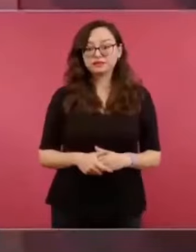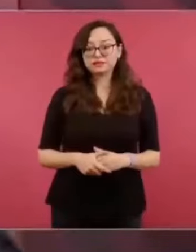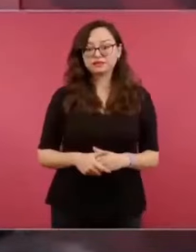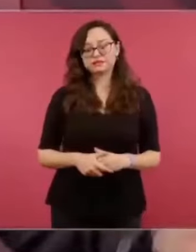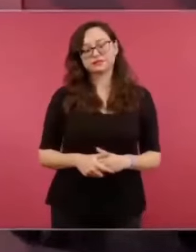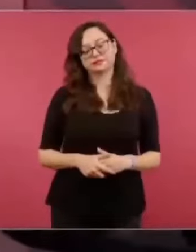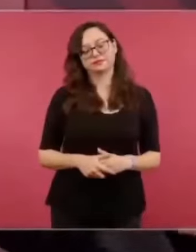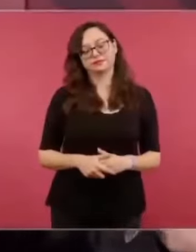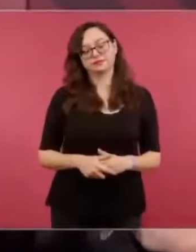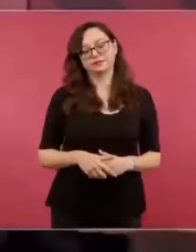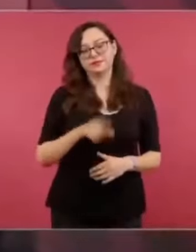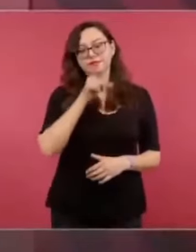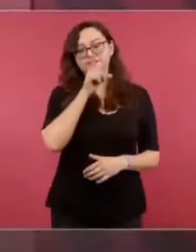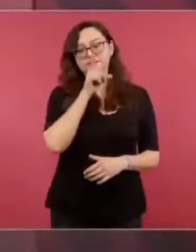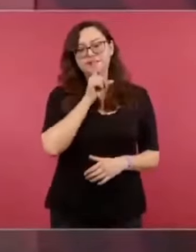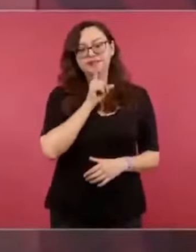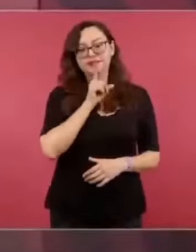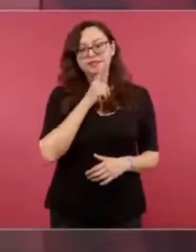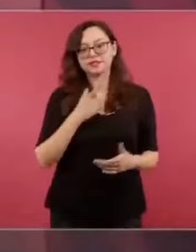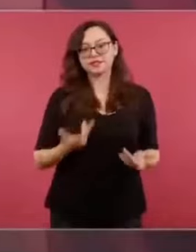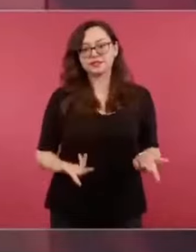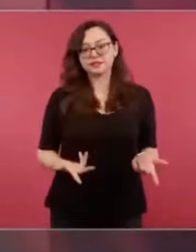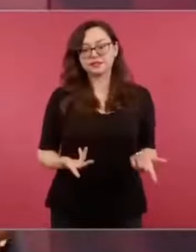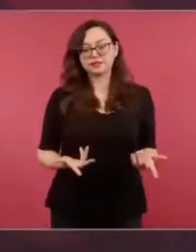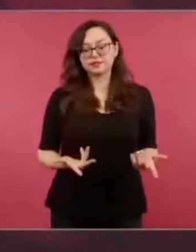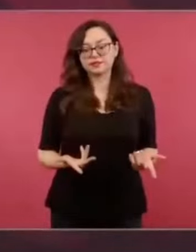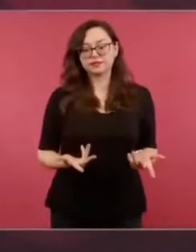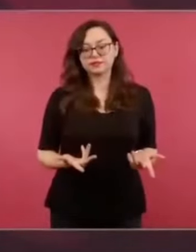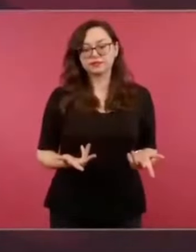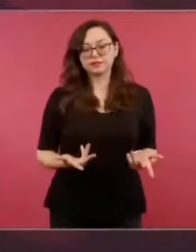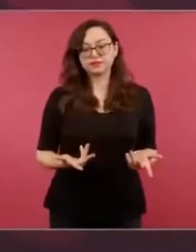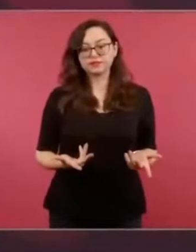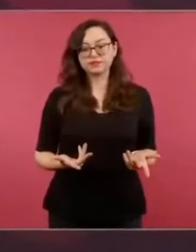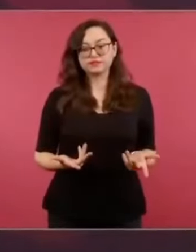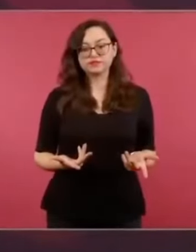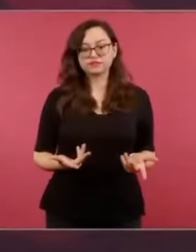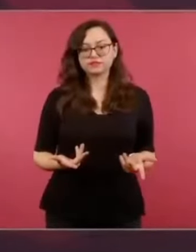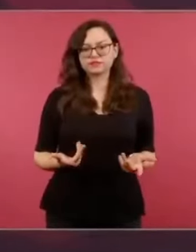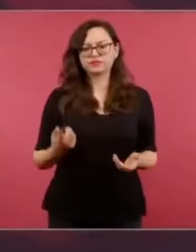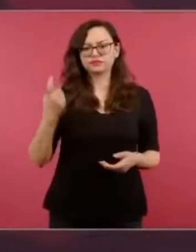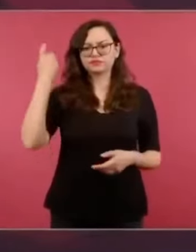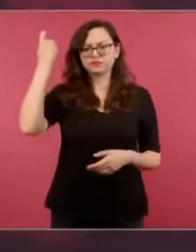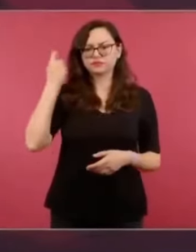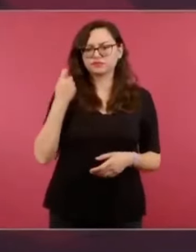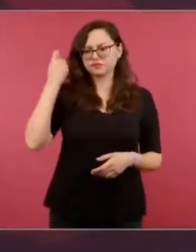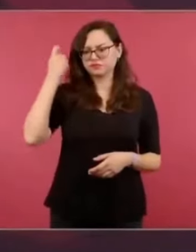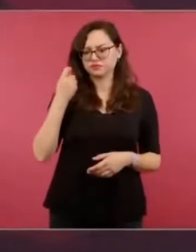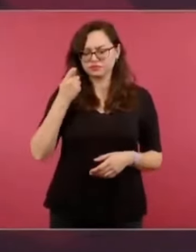Cuando la pensión se le suspendió, creo que en febrero,